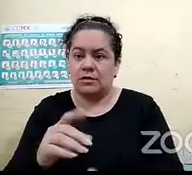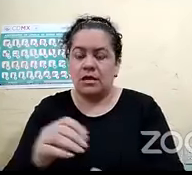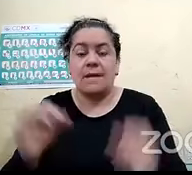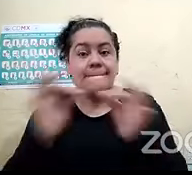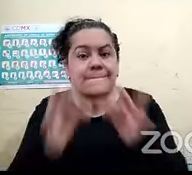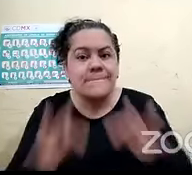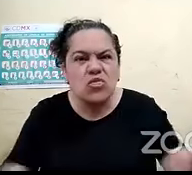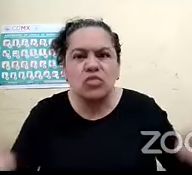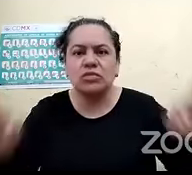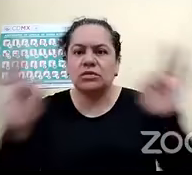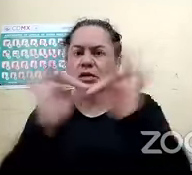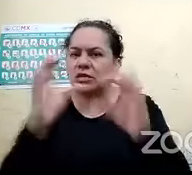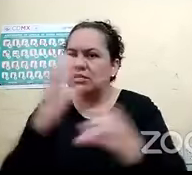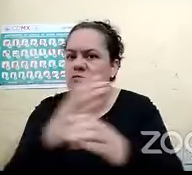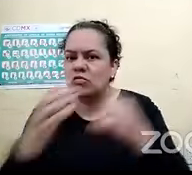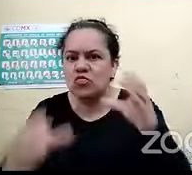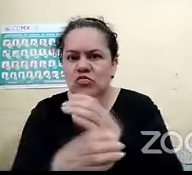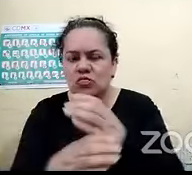que nos puedan